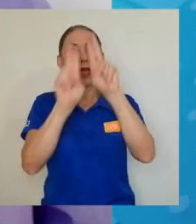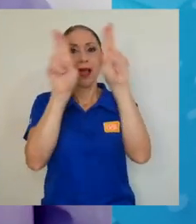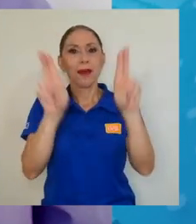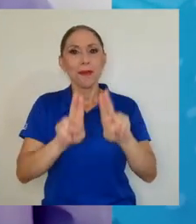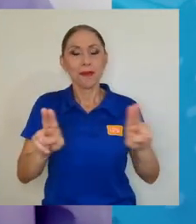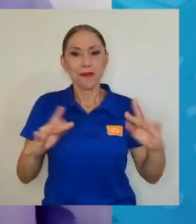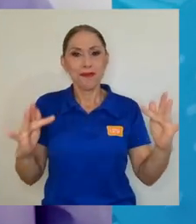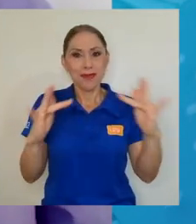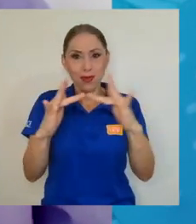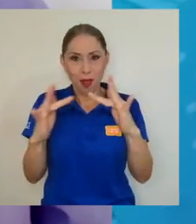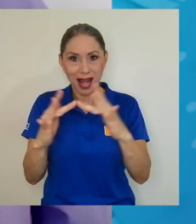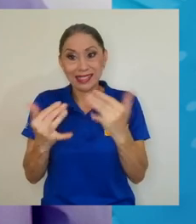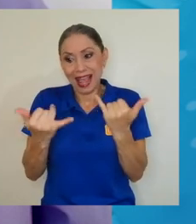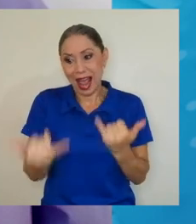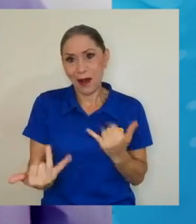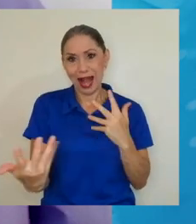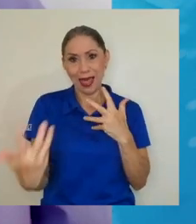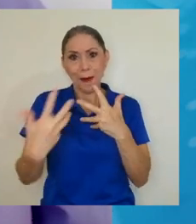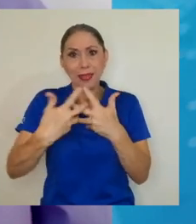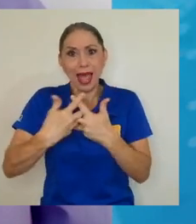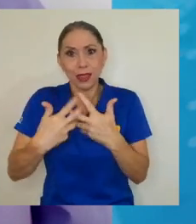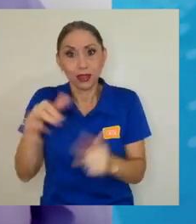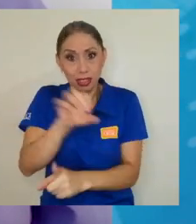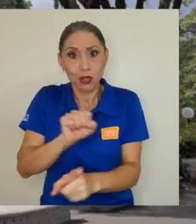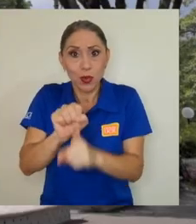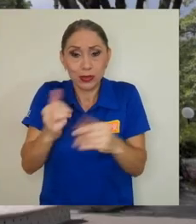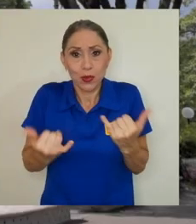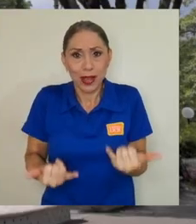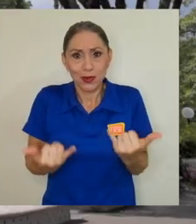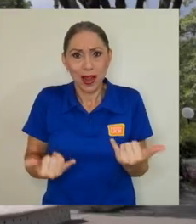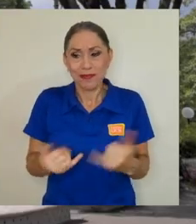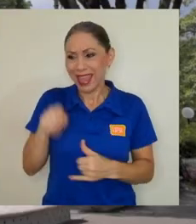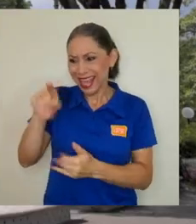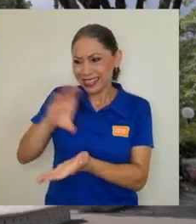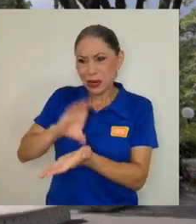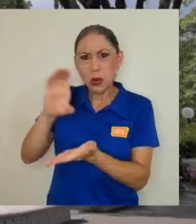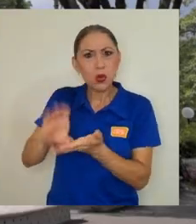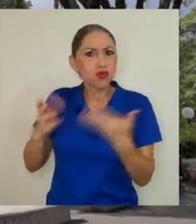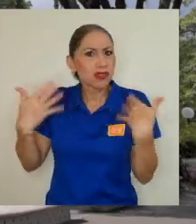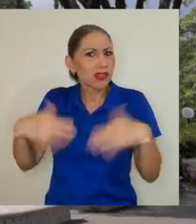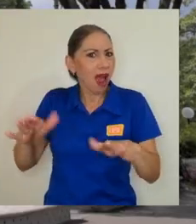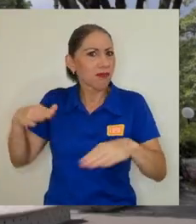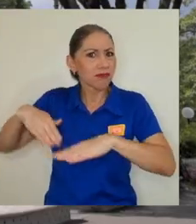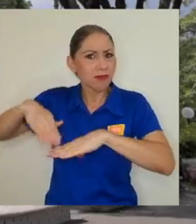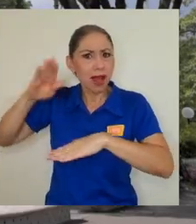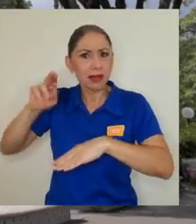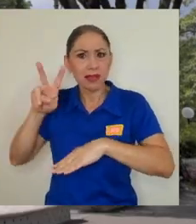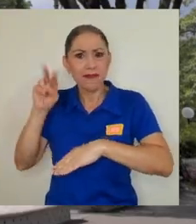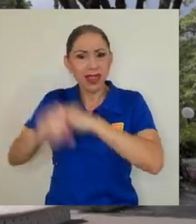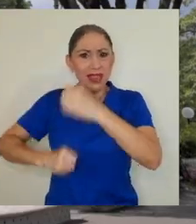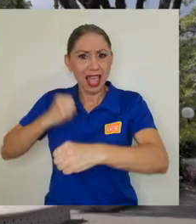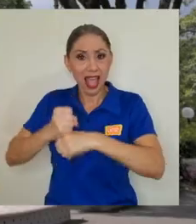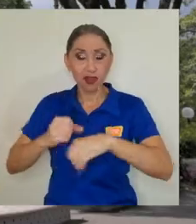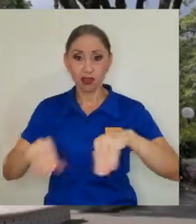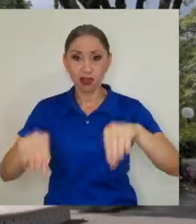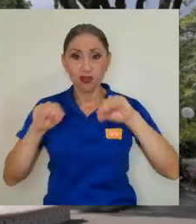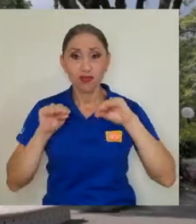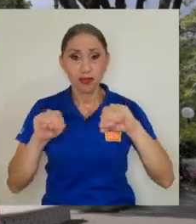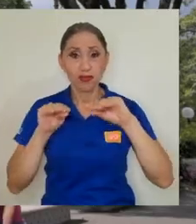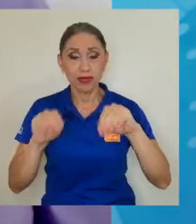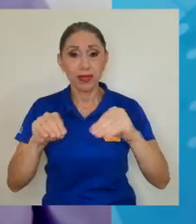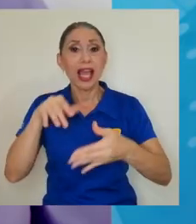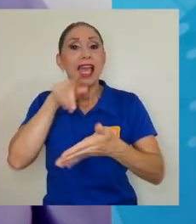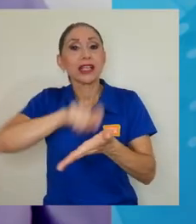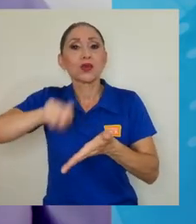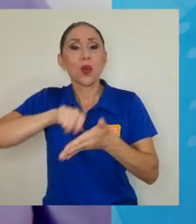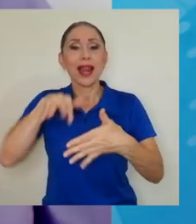adoptándonos al contexto actual. Este Repertorio lleva más de 20 años de impartirse en la Escuela de Estudios Generales